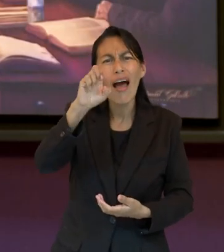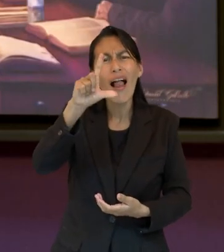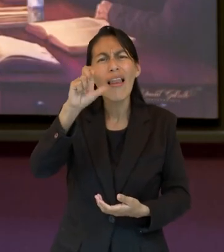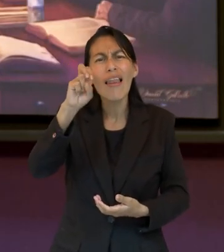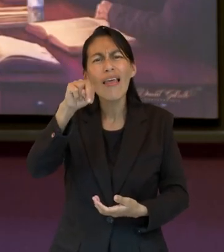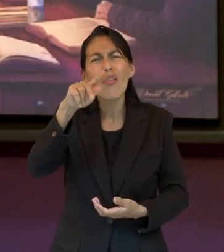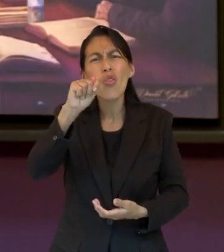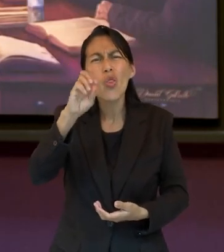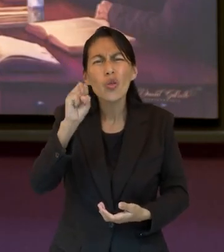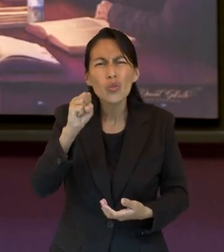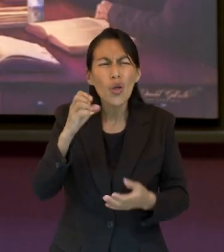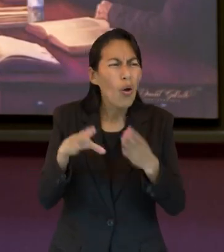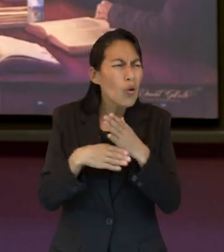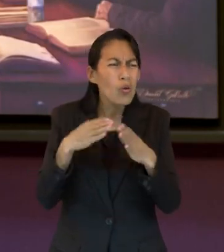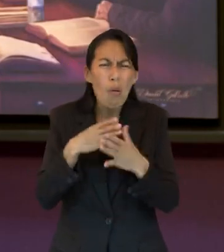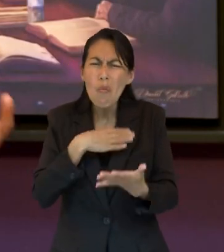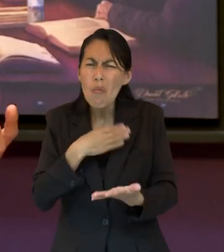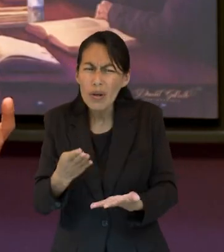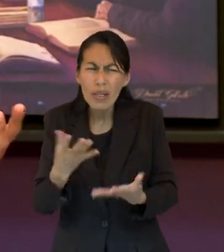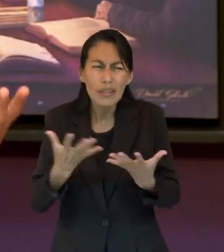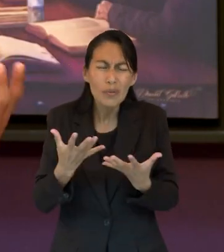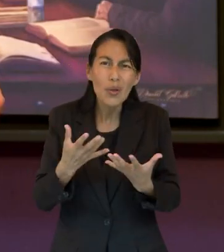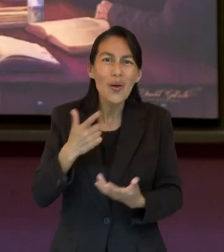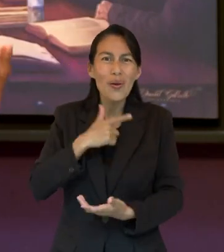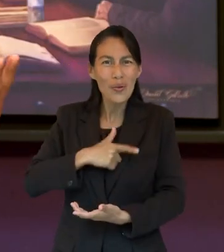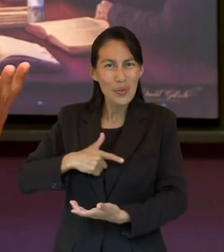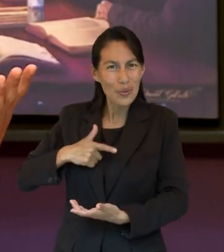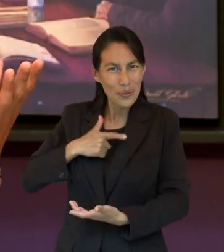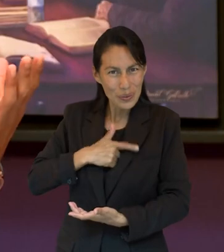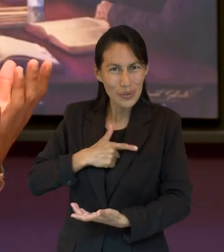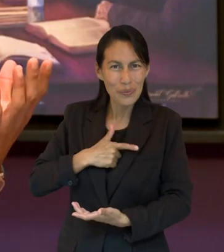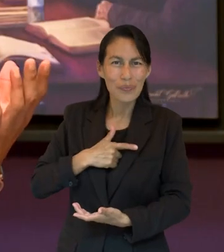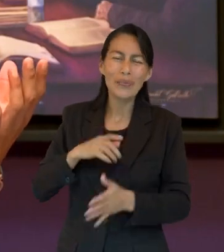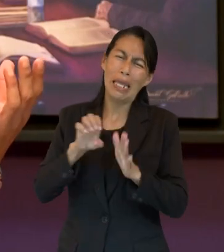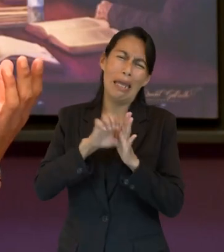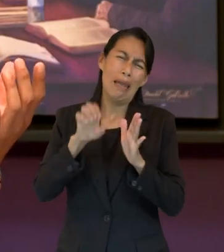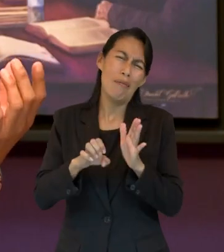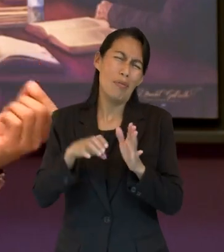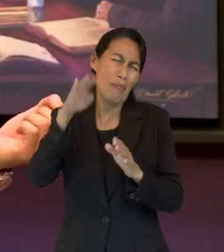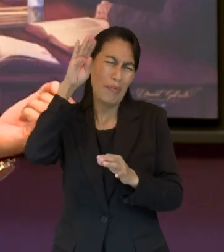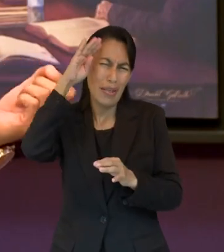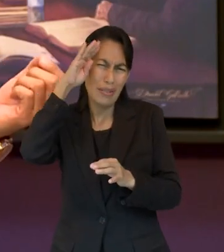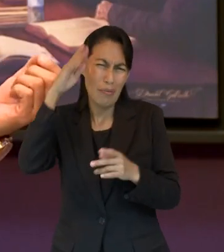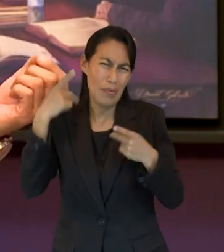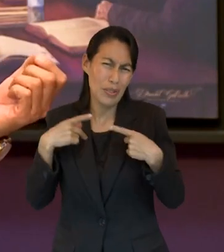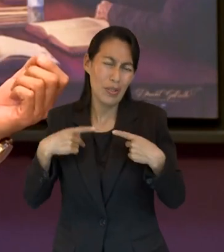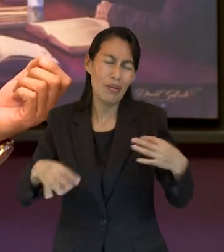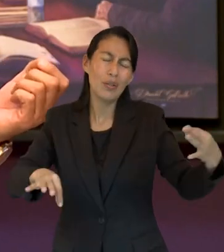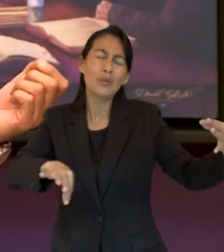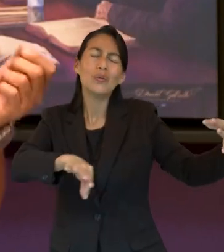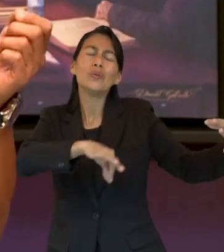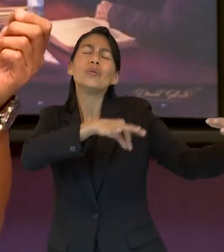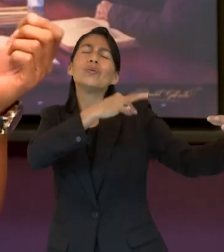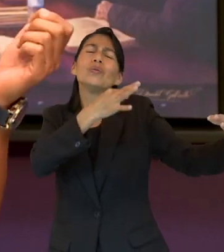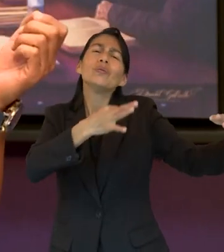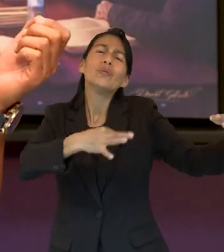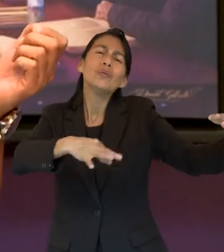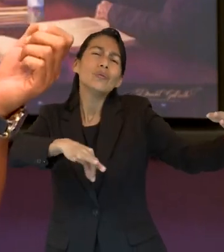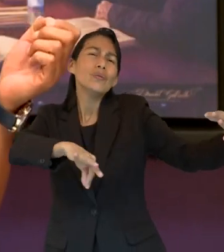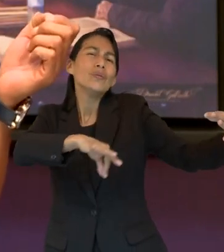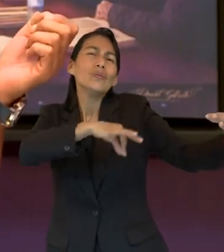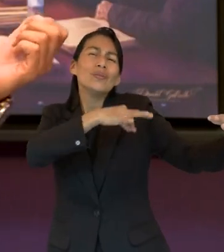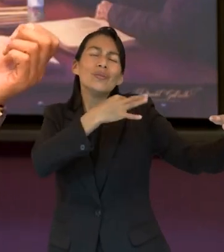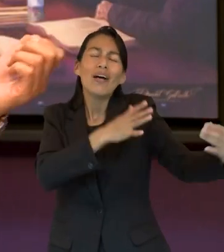talentos debemos hacerlos con mucho gusto yo pienso por ejemplo en alguien que toca un violín hermoso y lo hace con